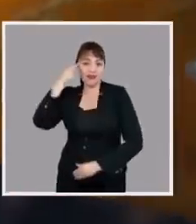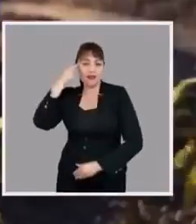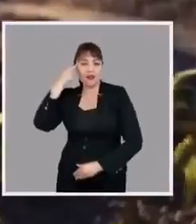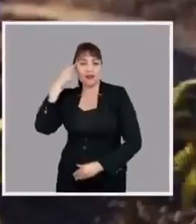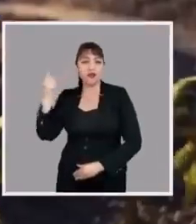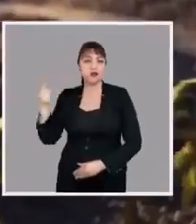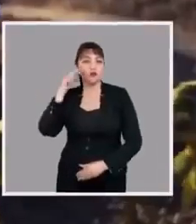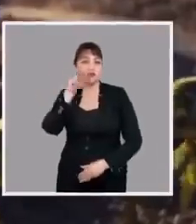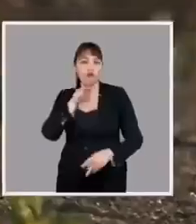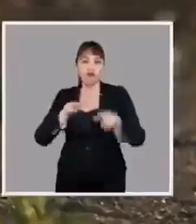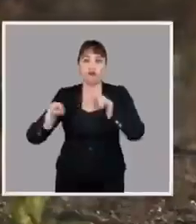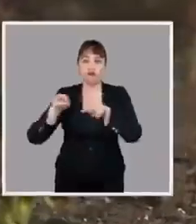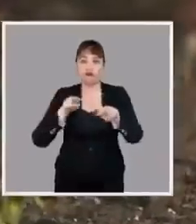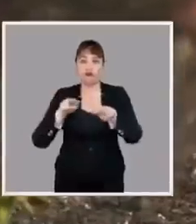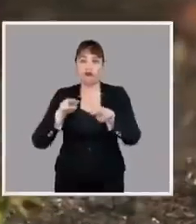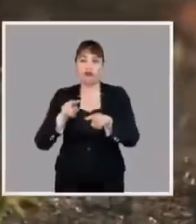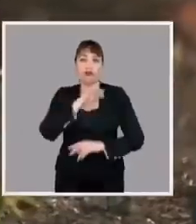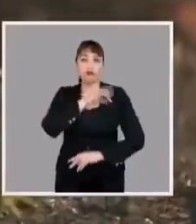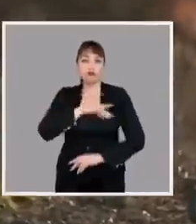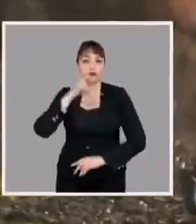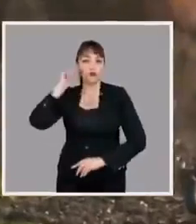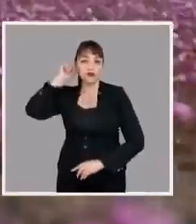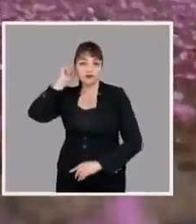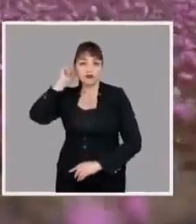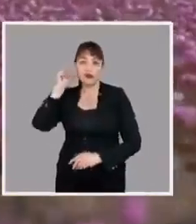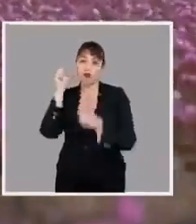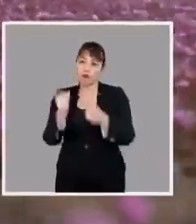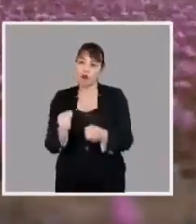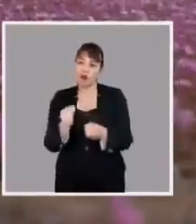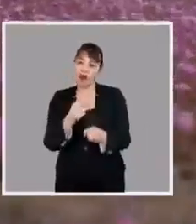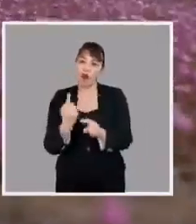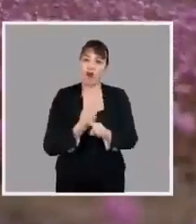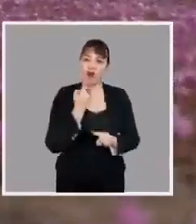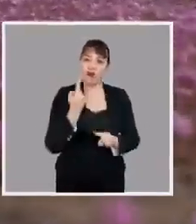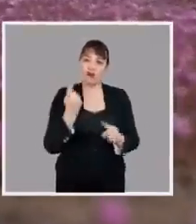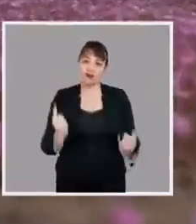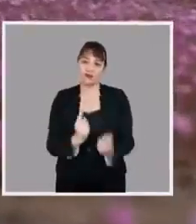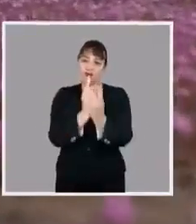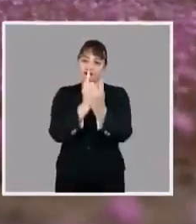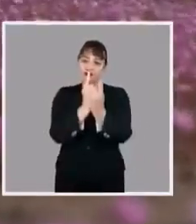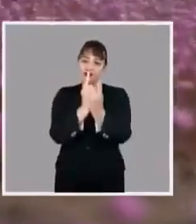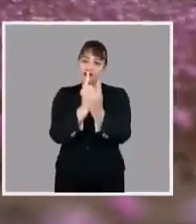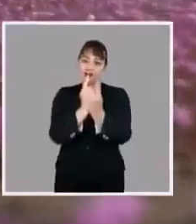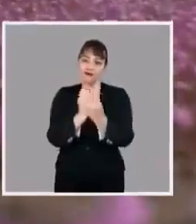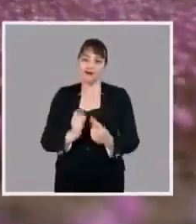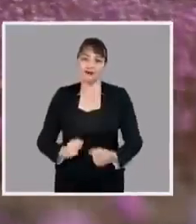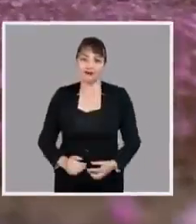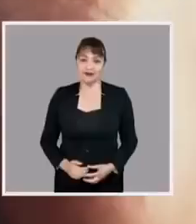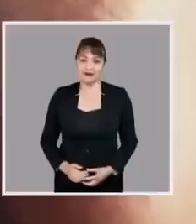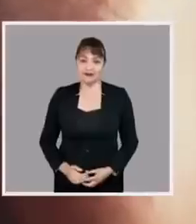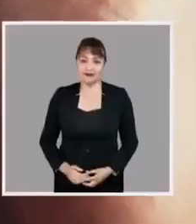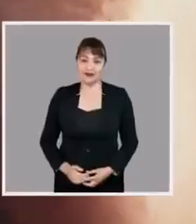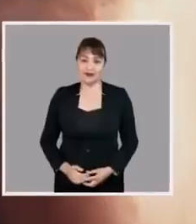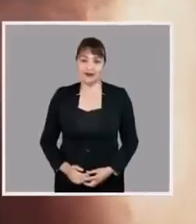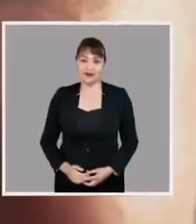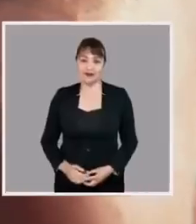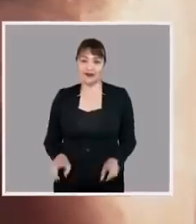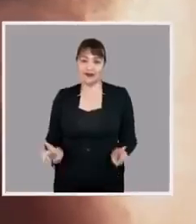pensamientos y visiones y donde los chilenos y chilenas volvamos nuevamente a reencontrarnos.